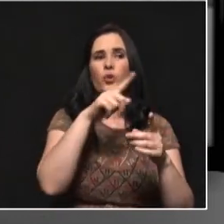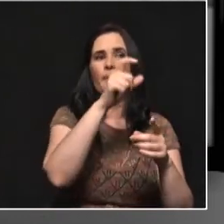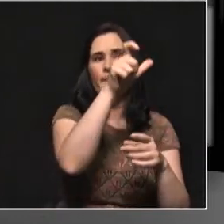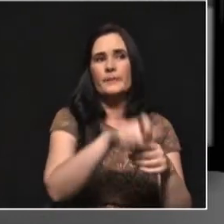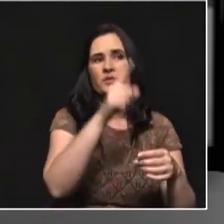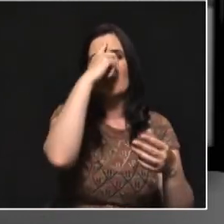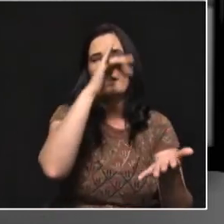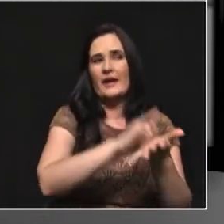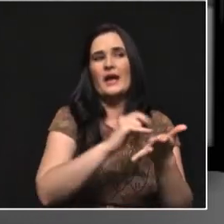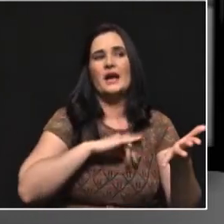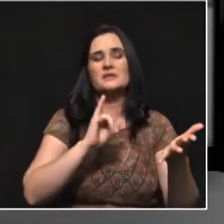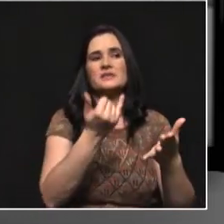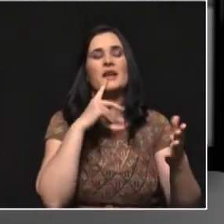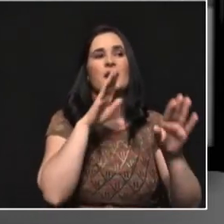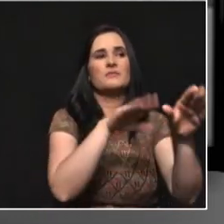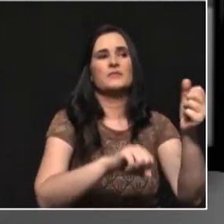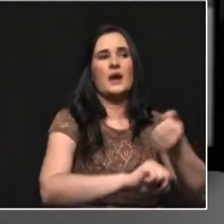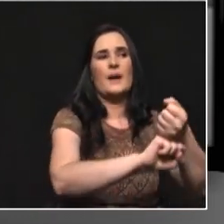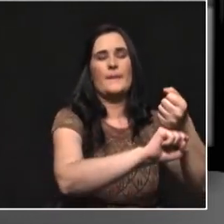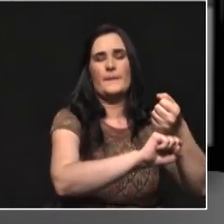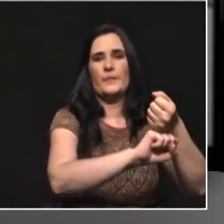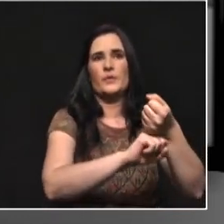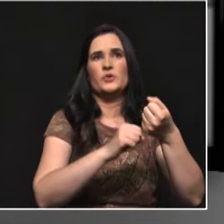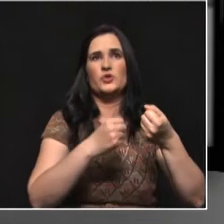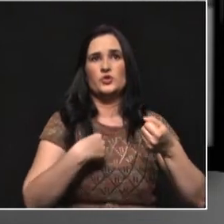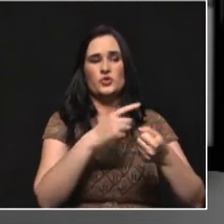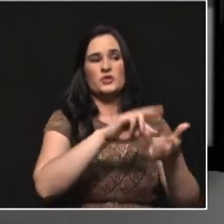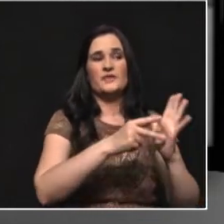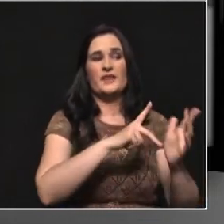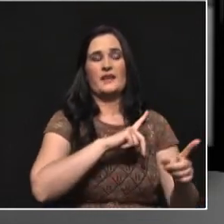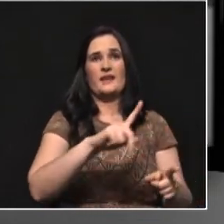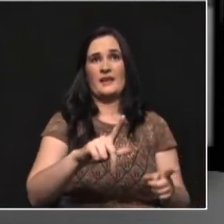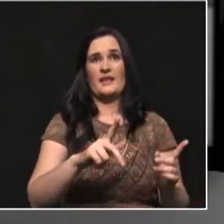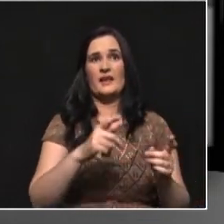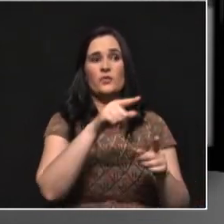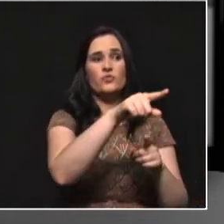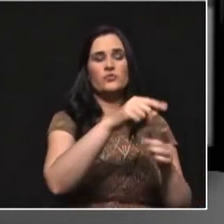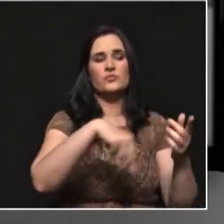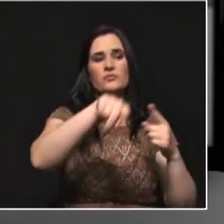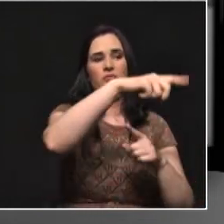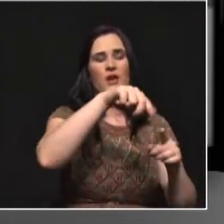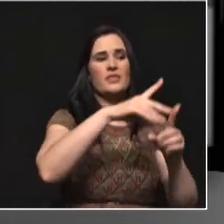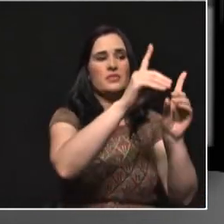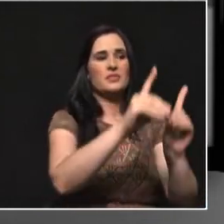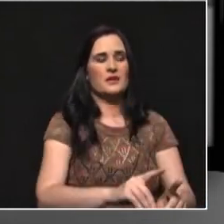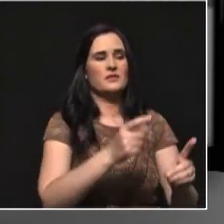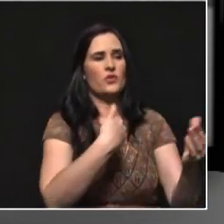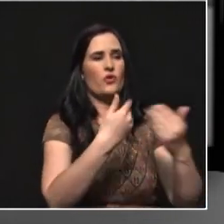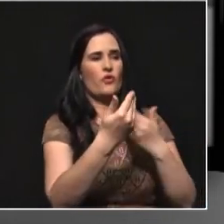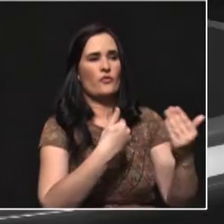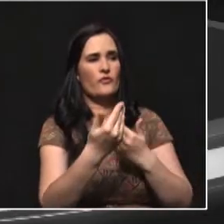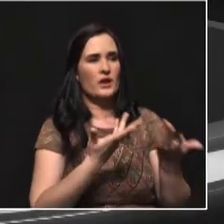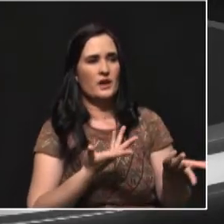Y yo digo, un líder es al que yo le delego mi representación. Yo no estoy, pero usted decide bien por mí. Yo confío en eso.